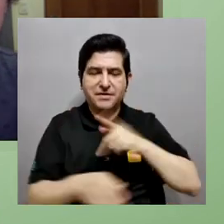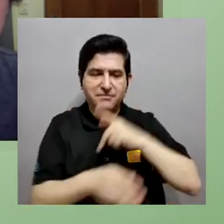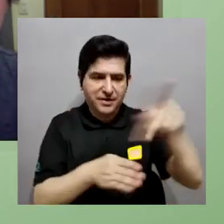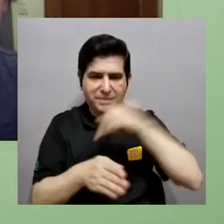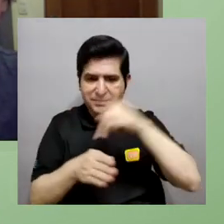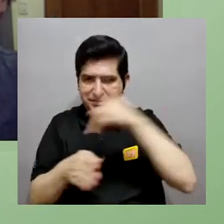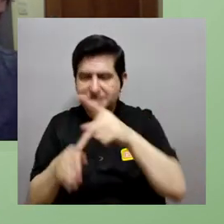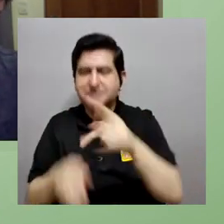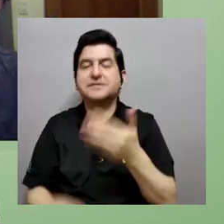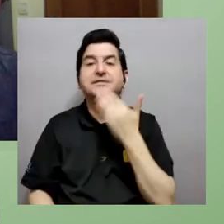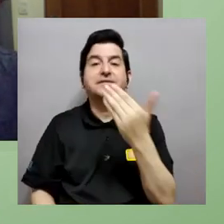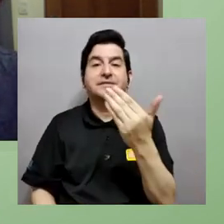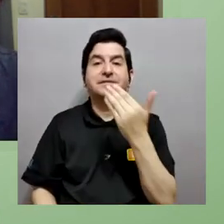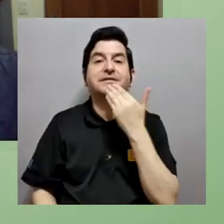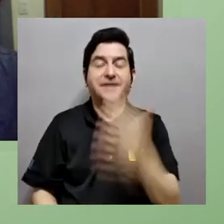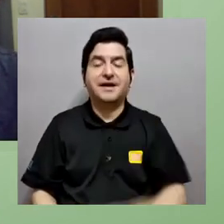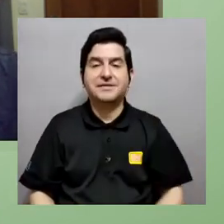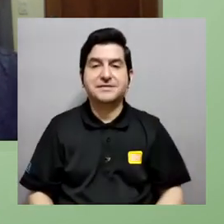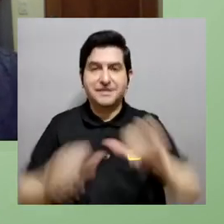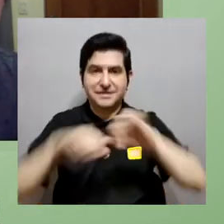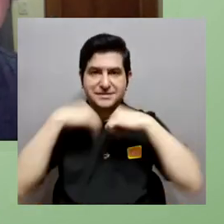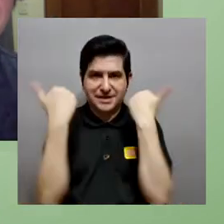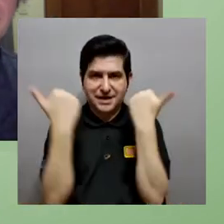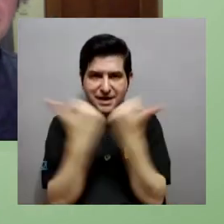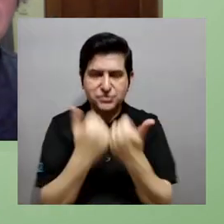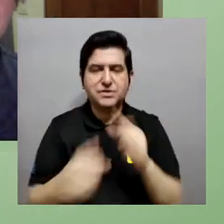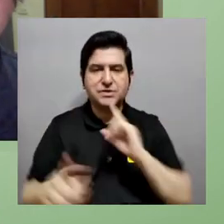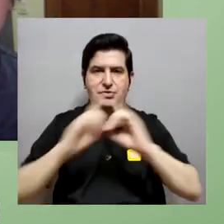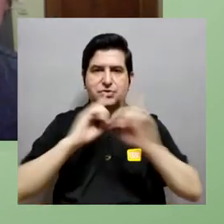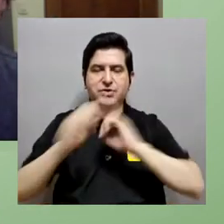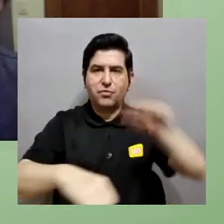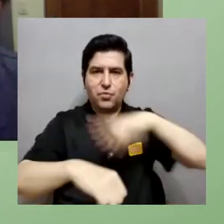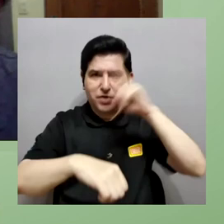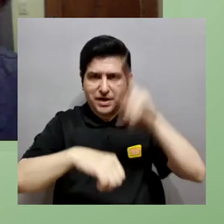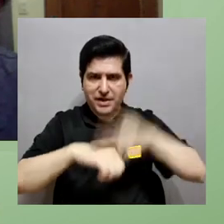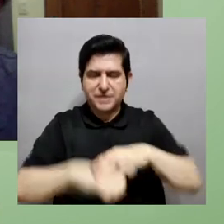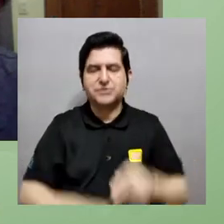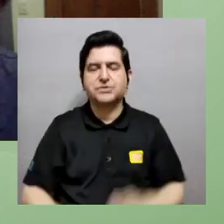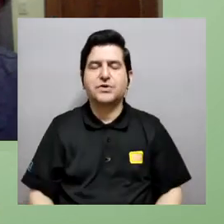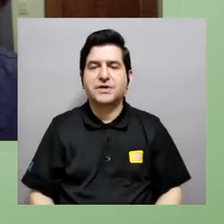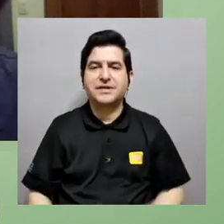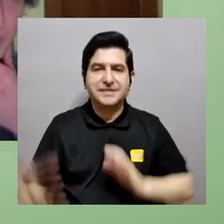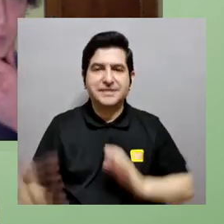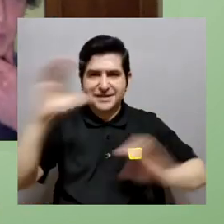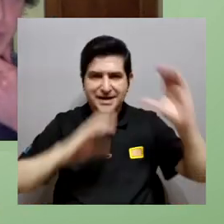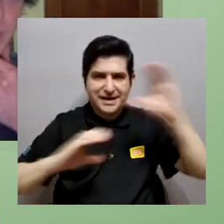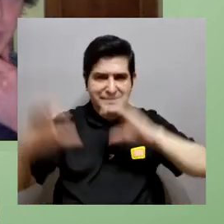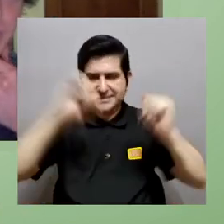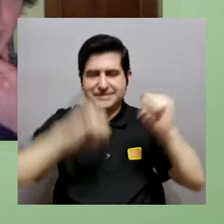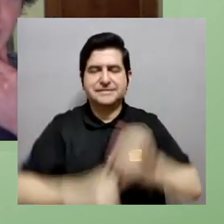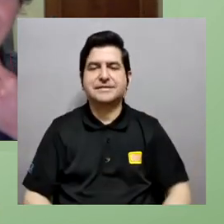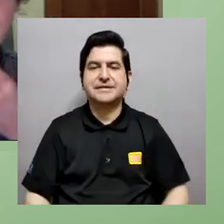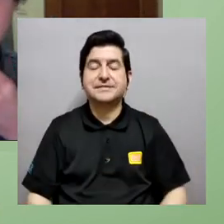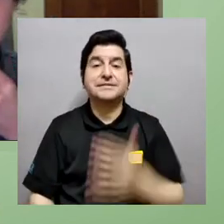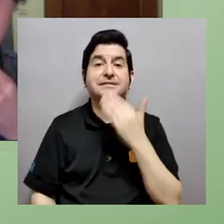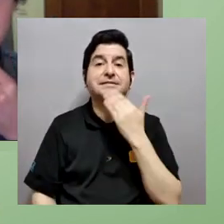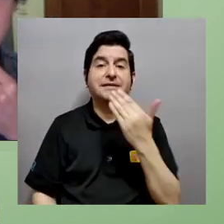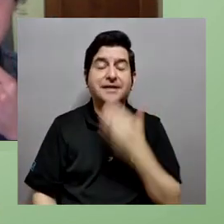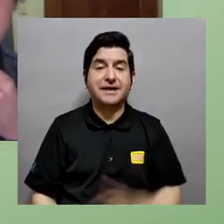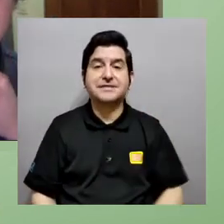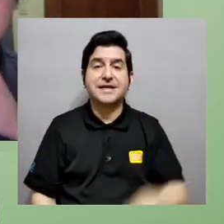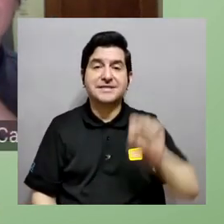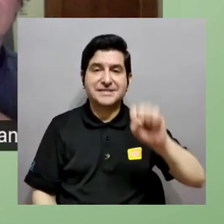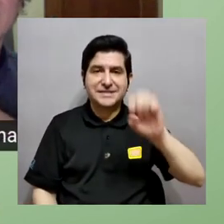ciclo de conferencias interdisciplinarias gracias a la Asociación de Divulgación Nacional